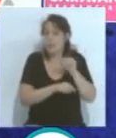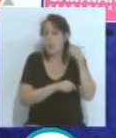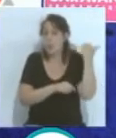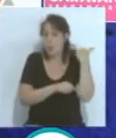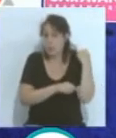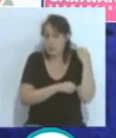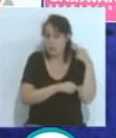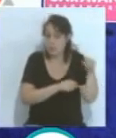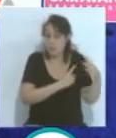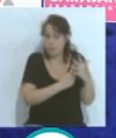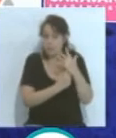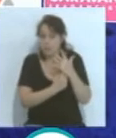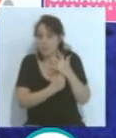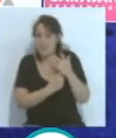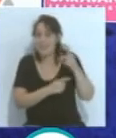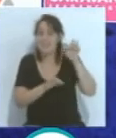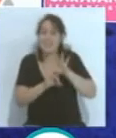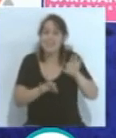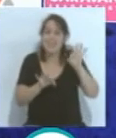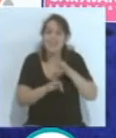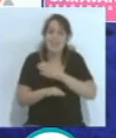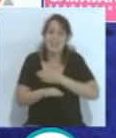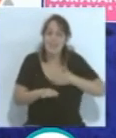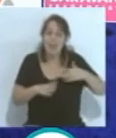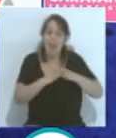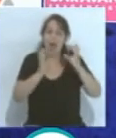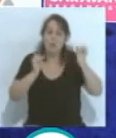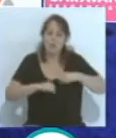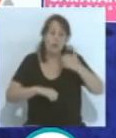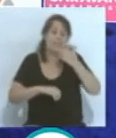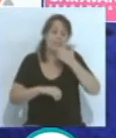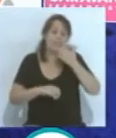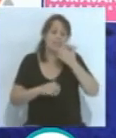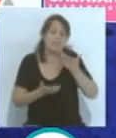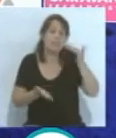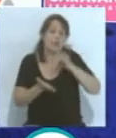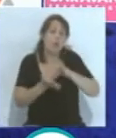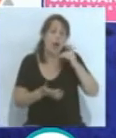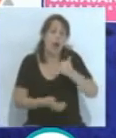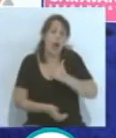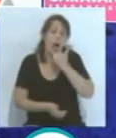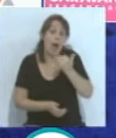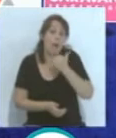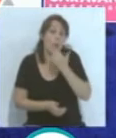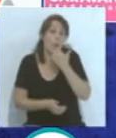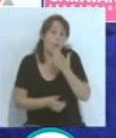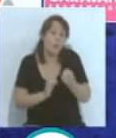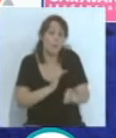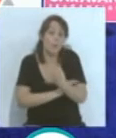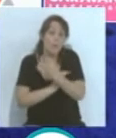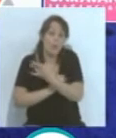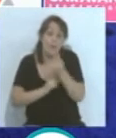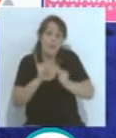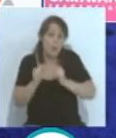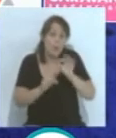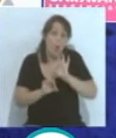es que nadie quiere regular lo que puede suceder si se dan casos de brotes de virus, de